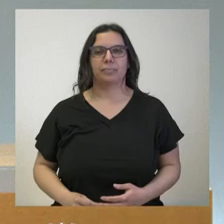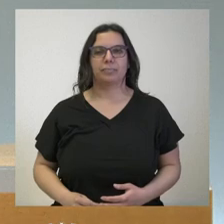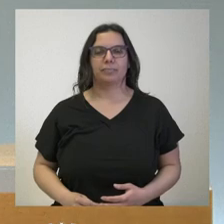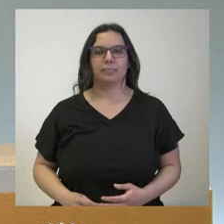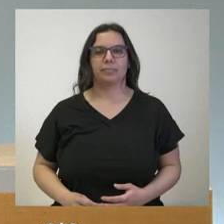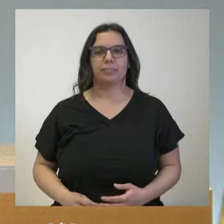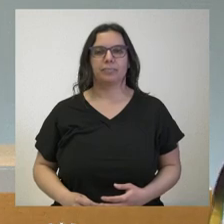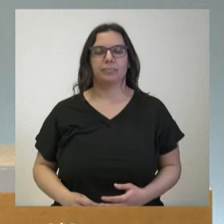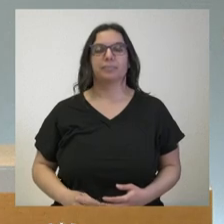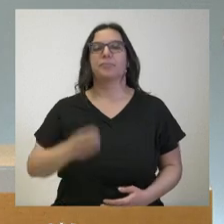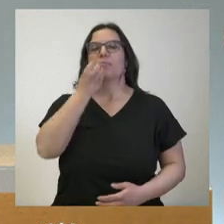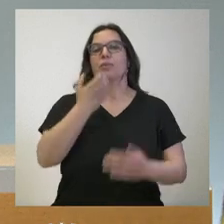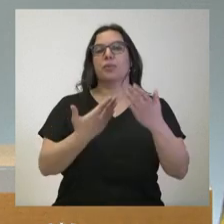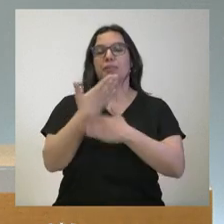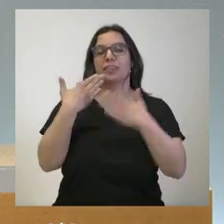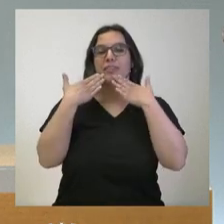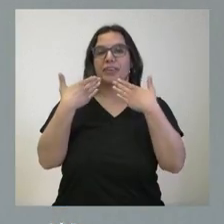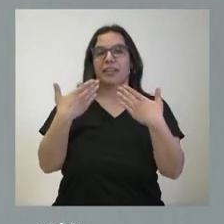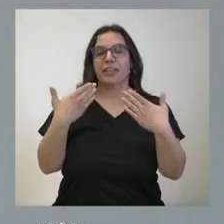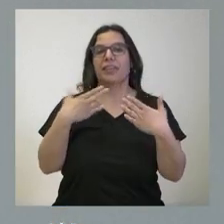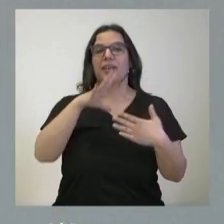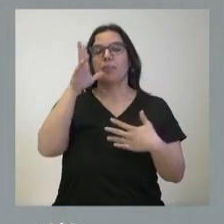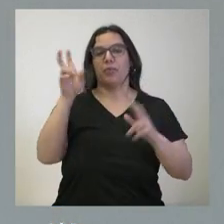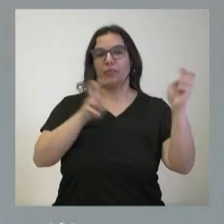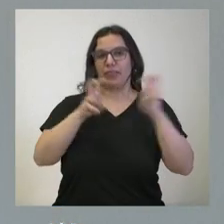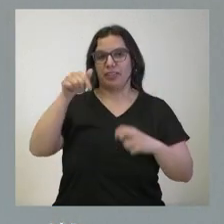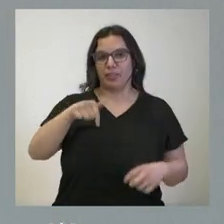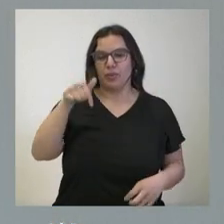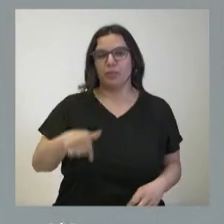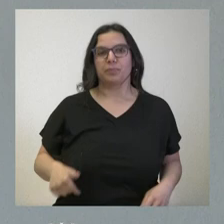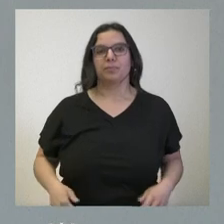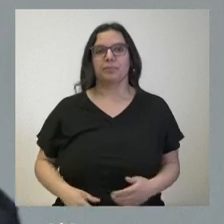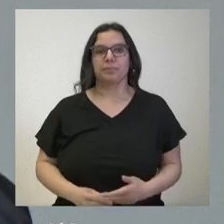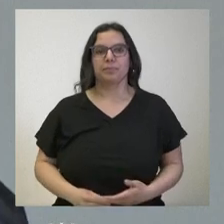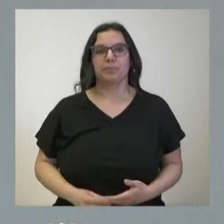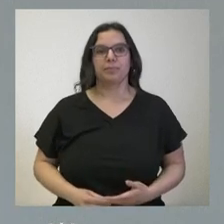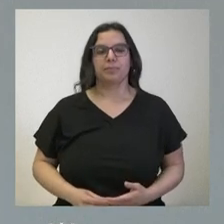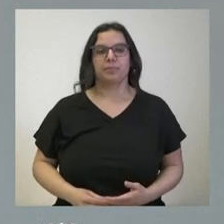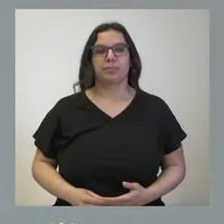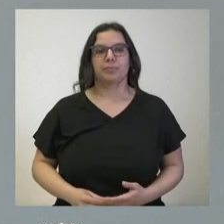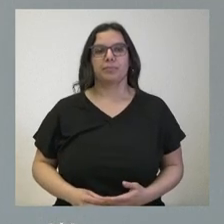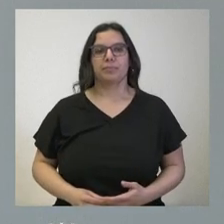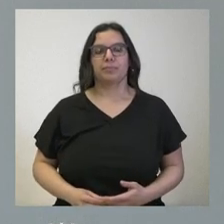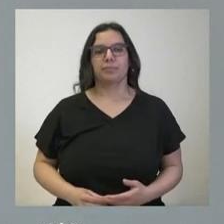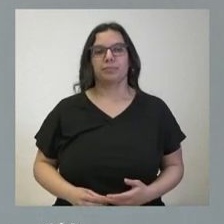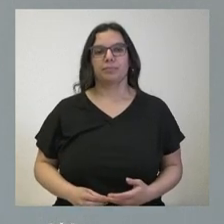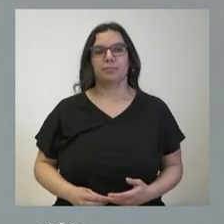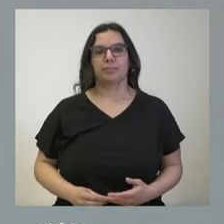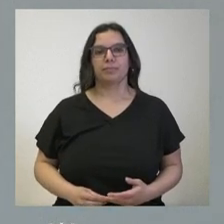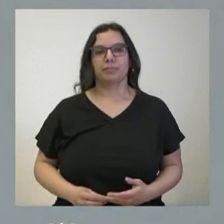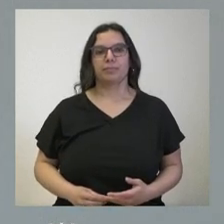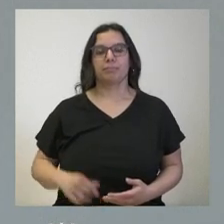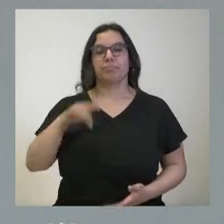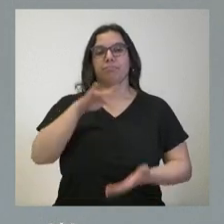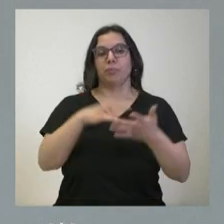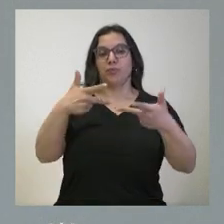Muy buenos días y muchas gracias hoy aquí por su presencia en esta rueda